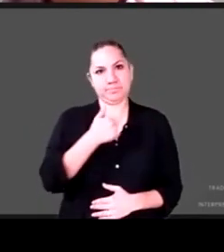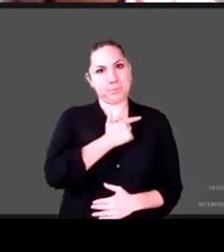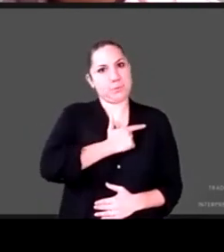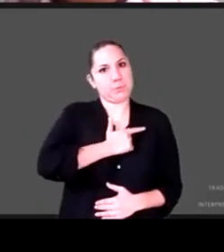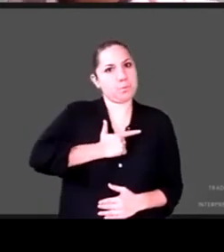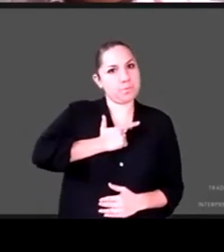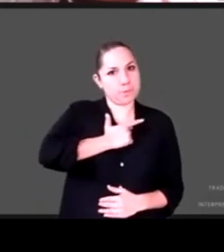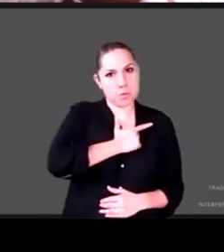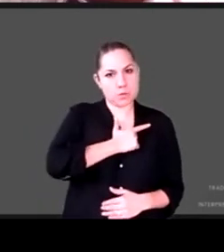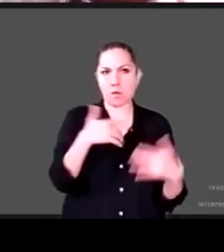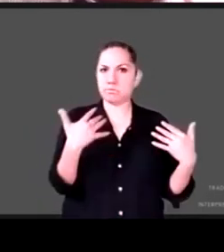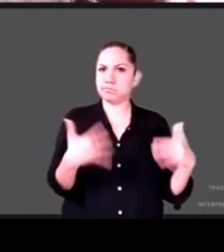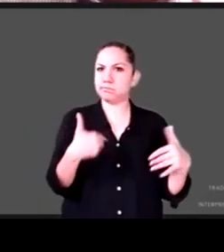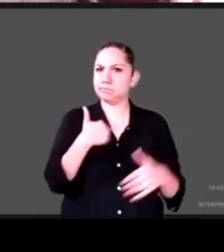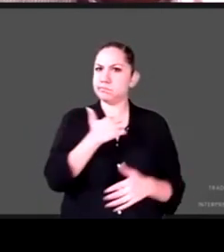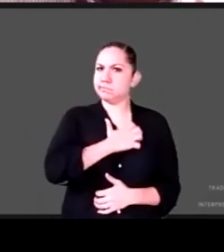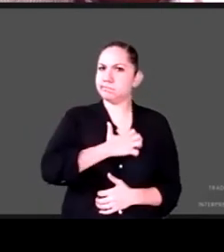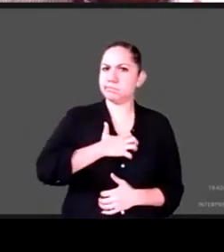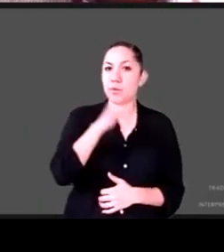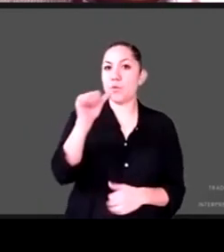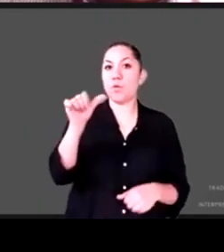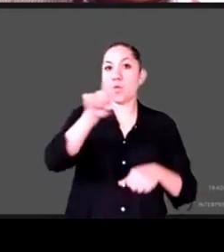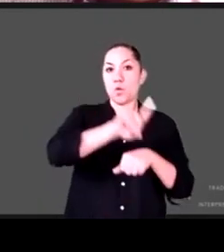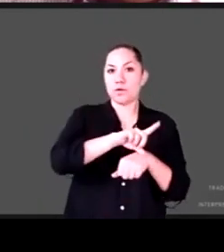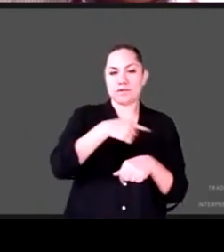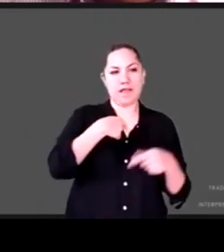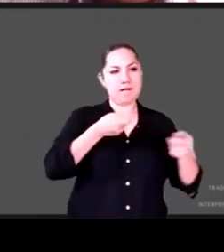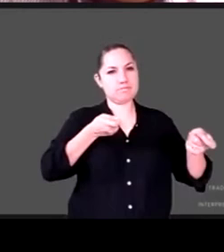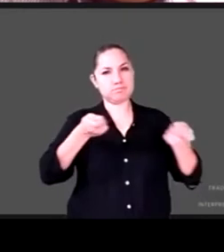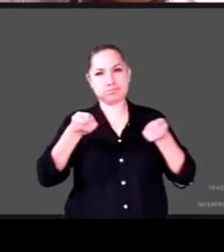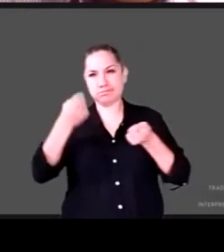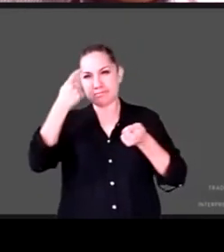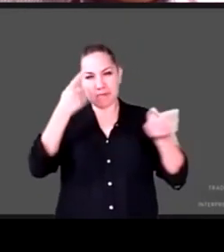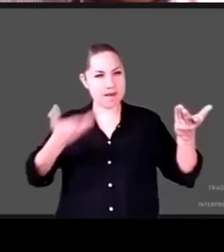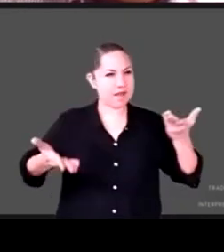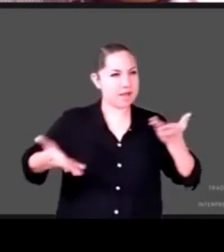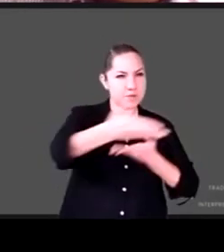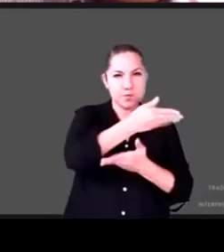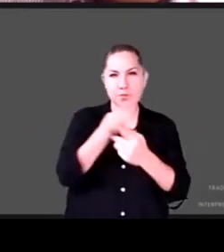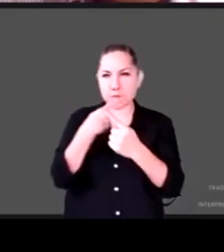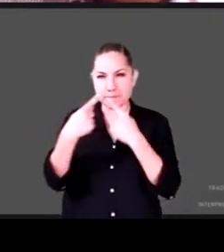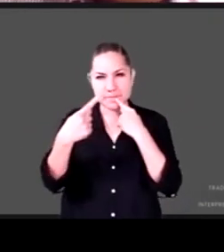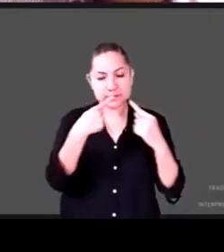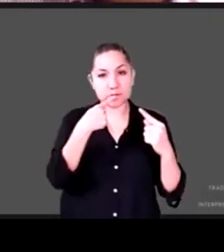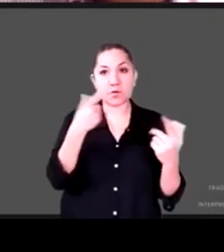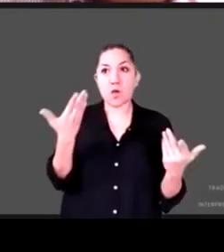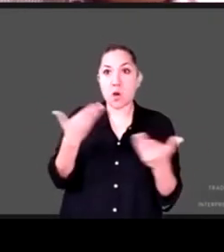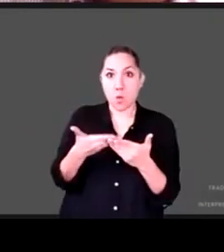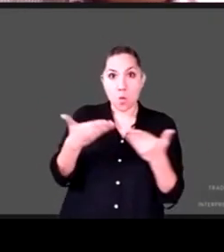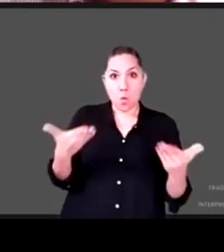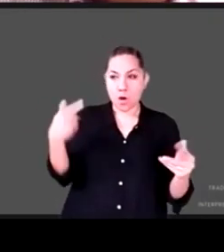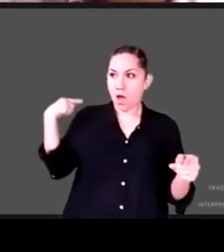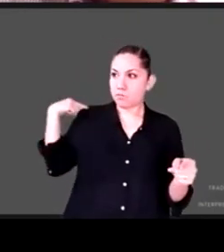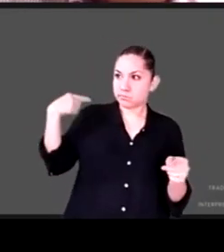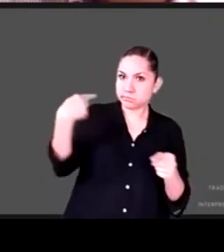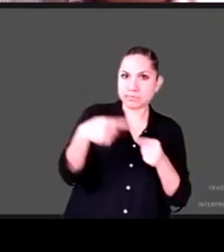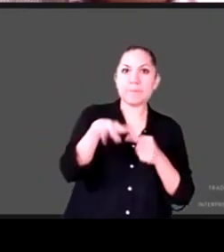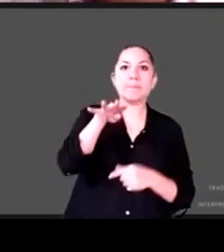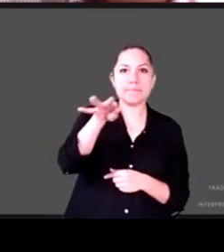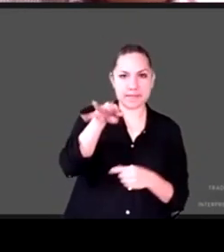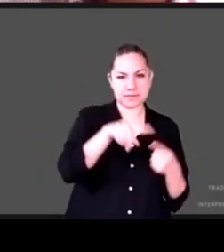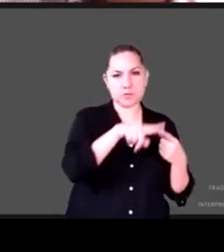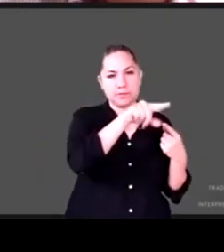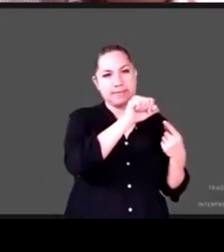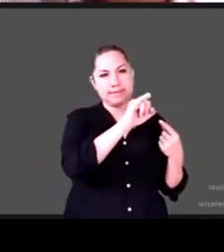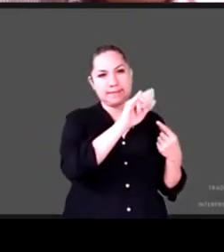conducir este conversatorio en línea, número 19, organizado por Zipina, por la Secretaría de Gobernación,